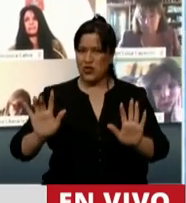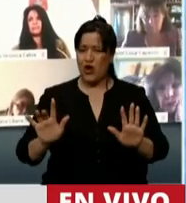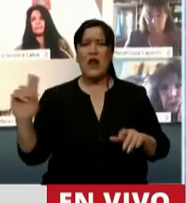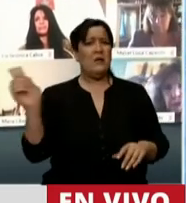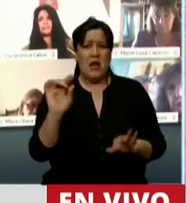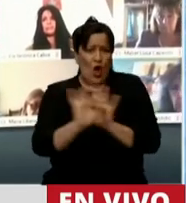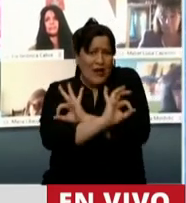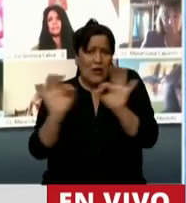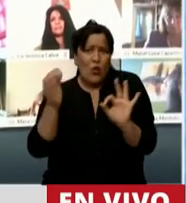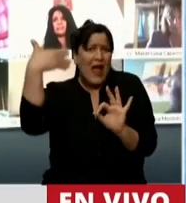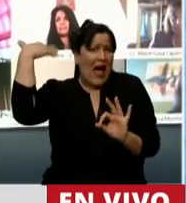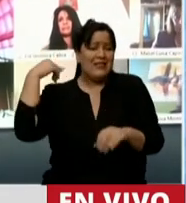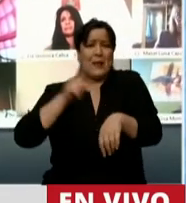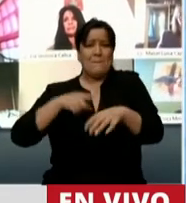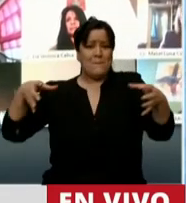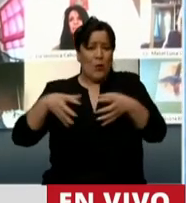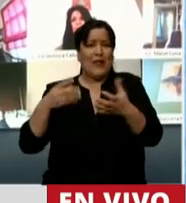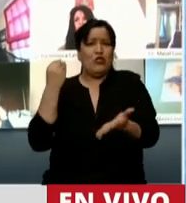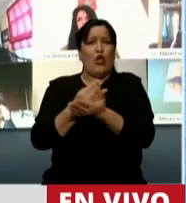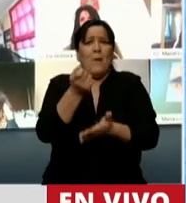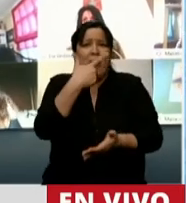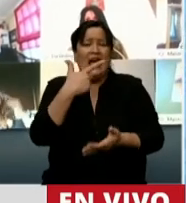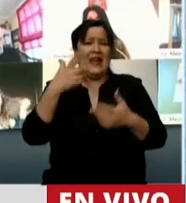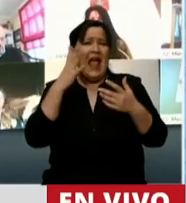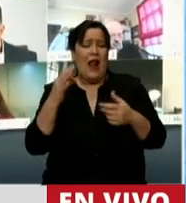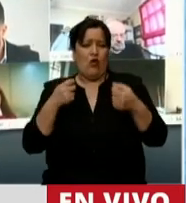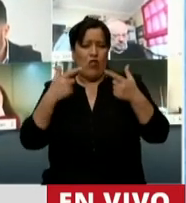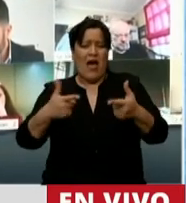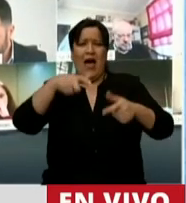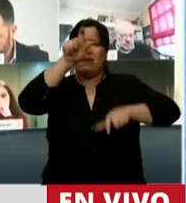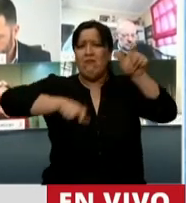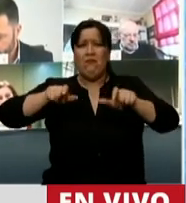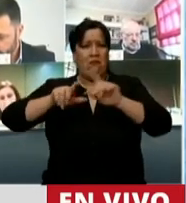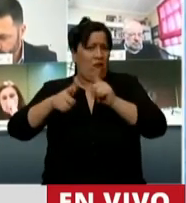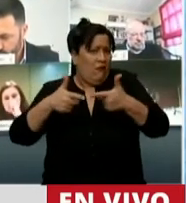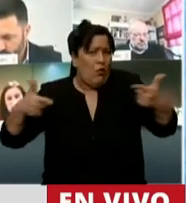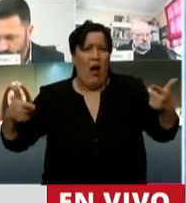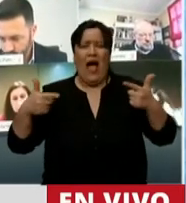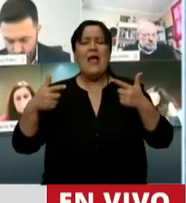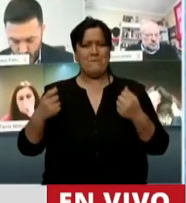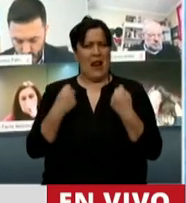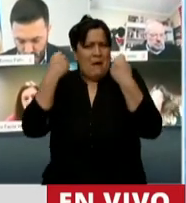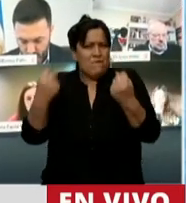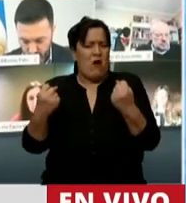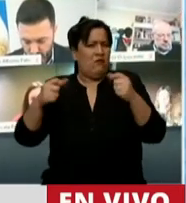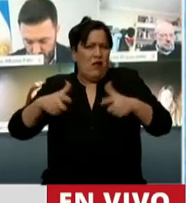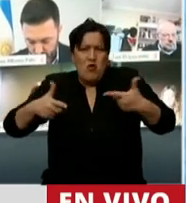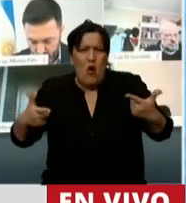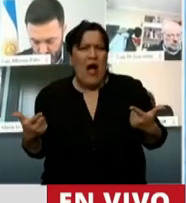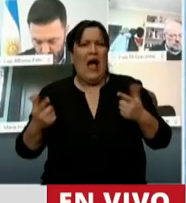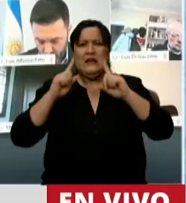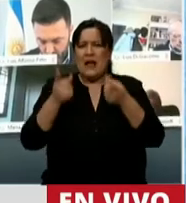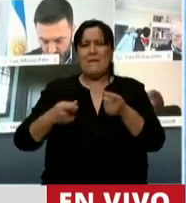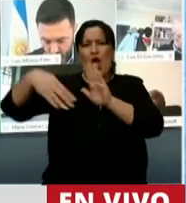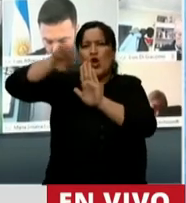fortalecimiento institucional durante la gestión de Mauricio Macri en el Ministerio de Seguridad. No hubo equipamiento de las fuerzas, no hubo una mejora en las